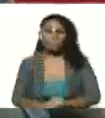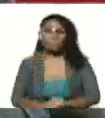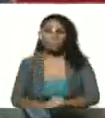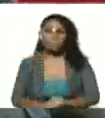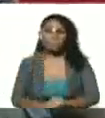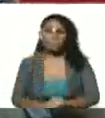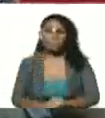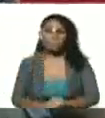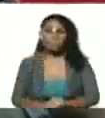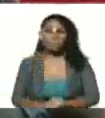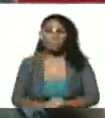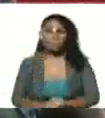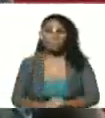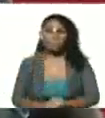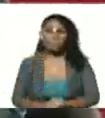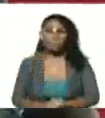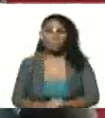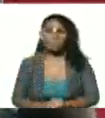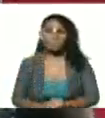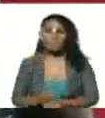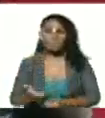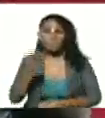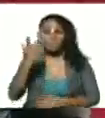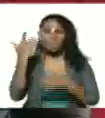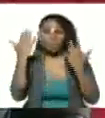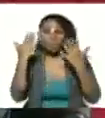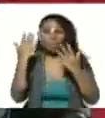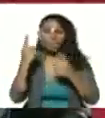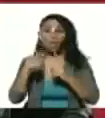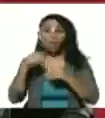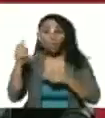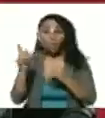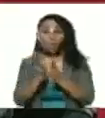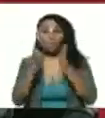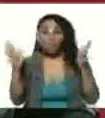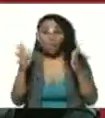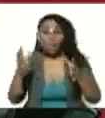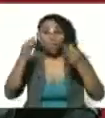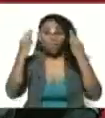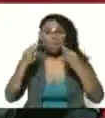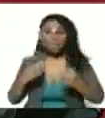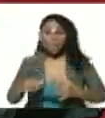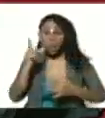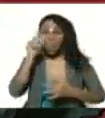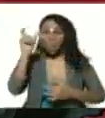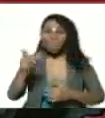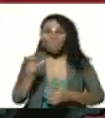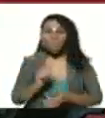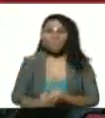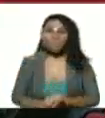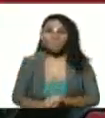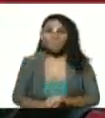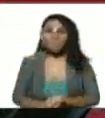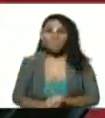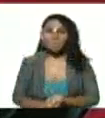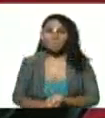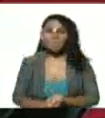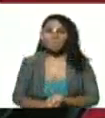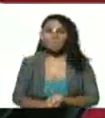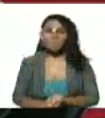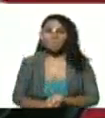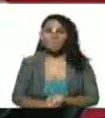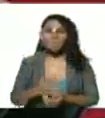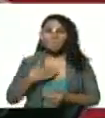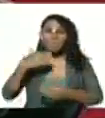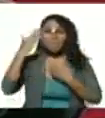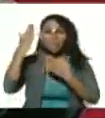su estandarte invicto de las manos de otro gran oficial el almirante en jefe Remigio Ceballos Hichazo